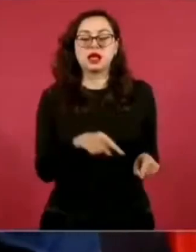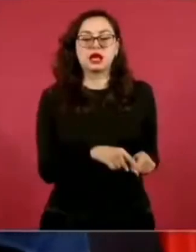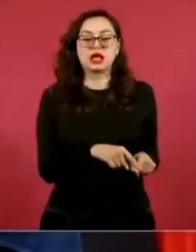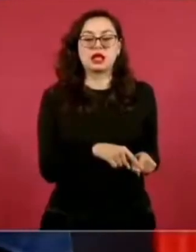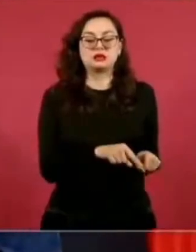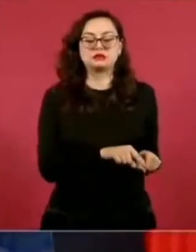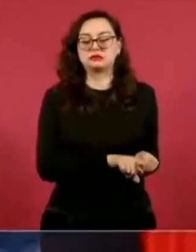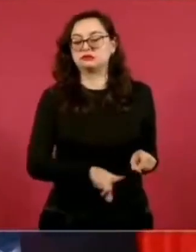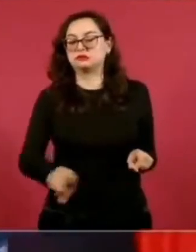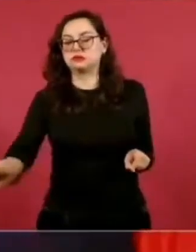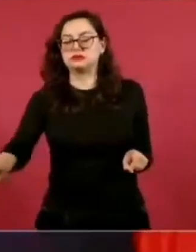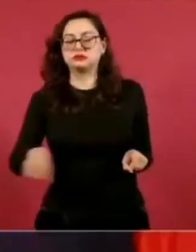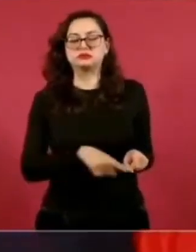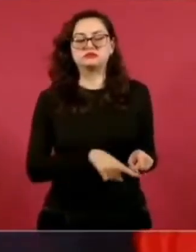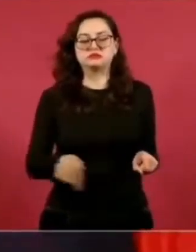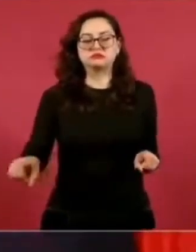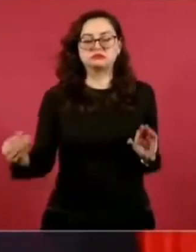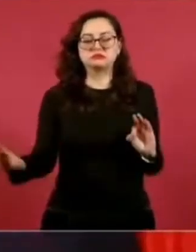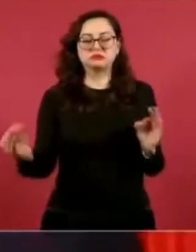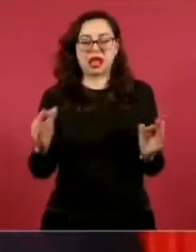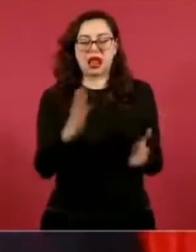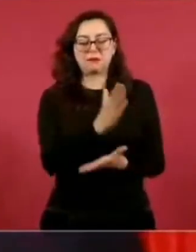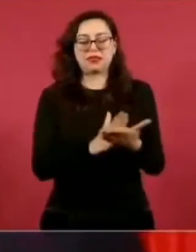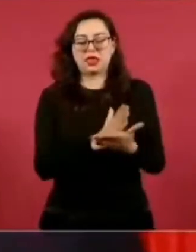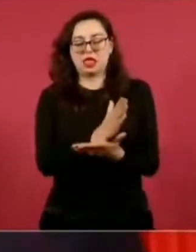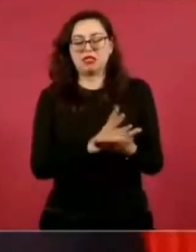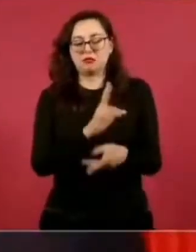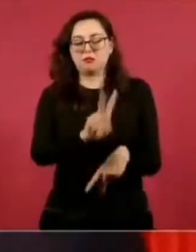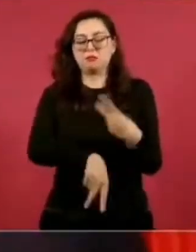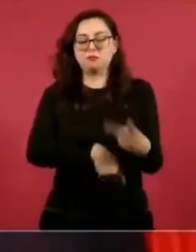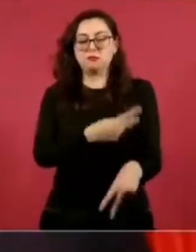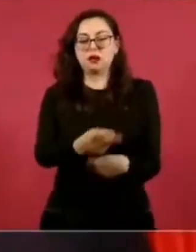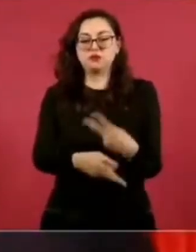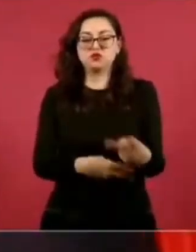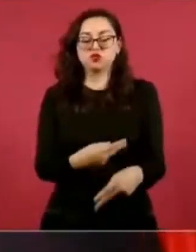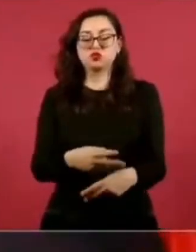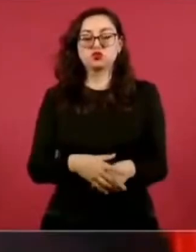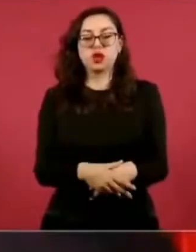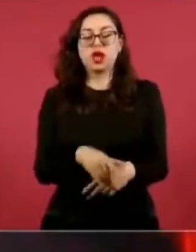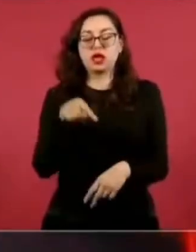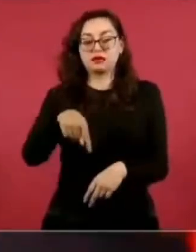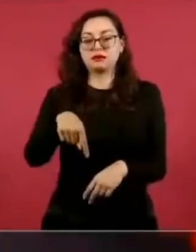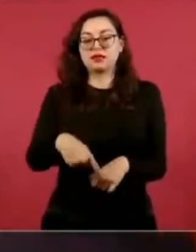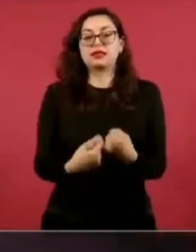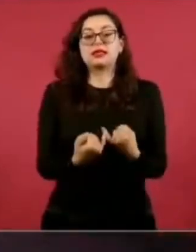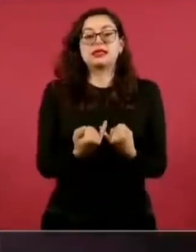Tamazunchale y vamos a estar en medio, ahí vamos a inaugurar, es una